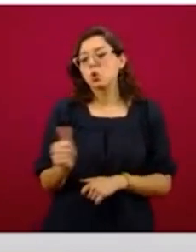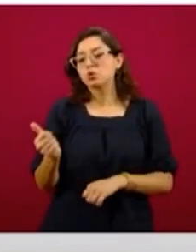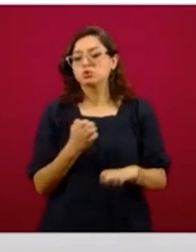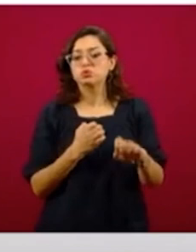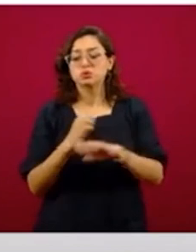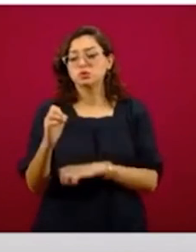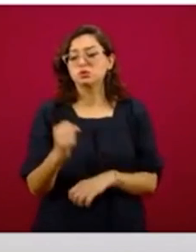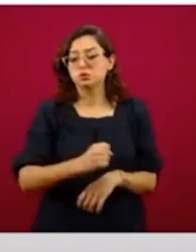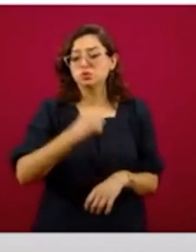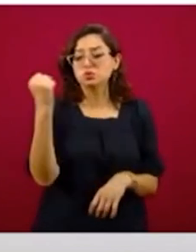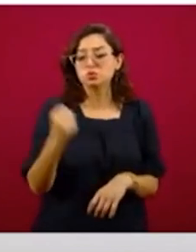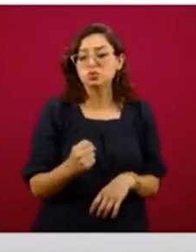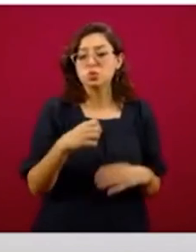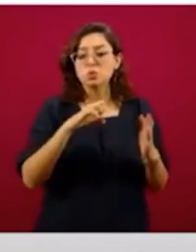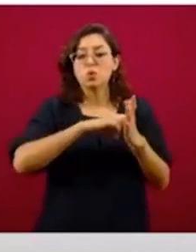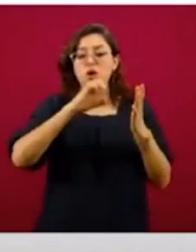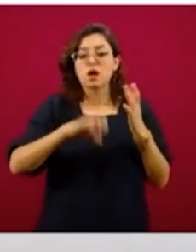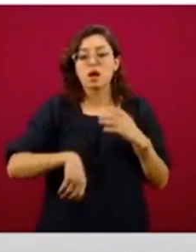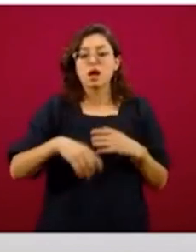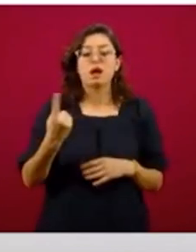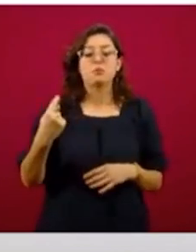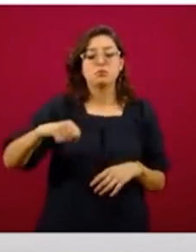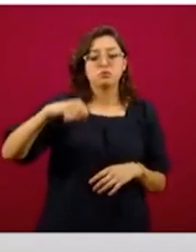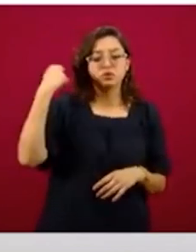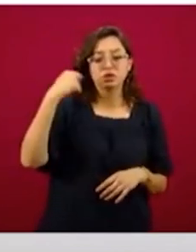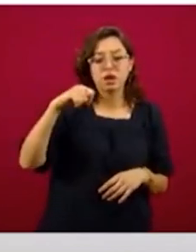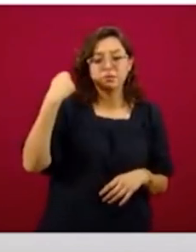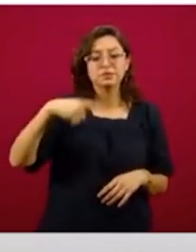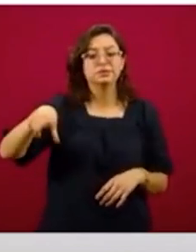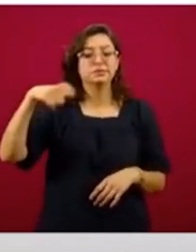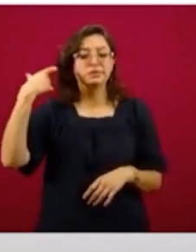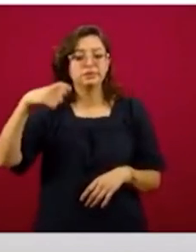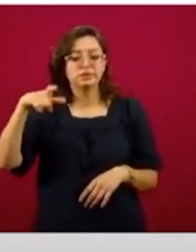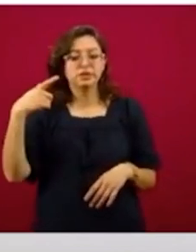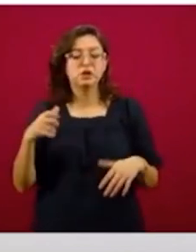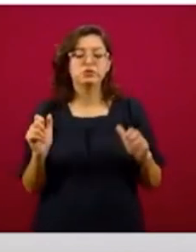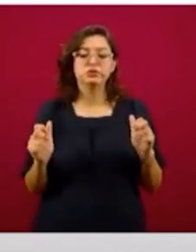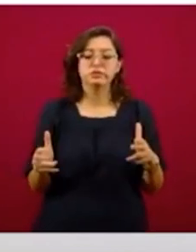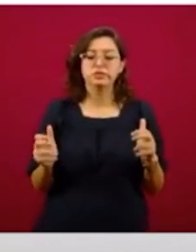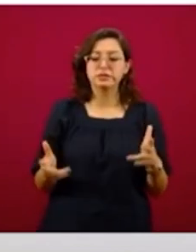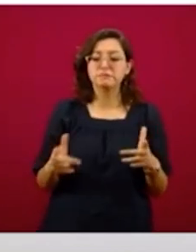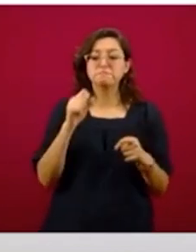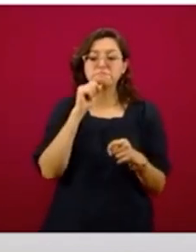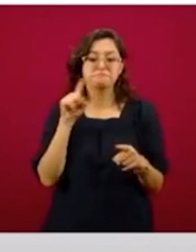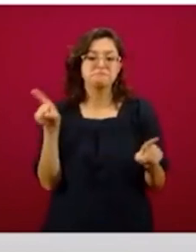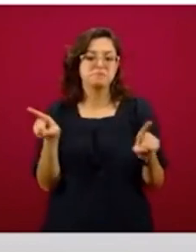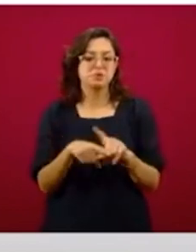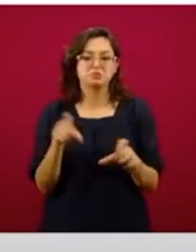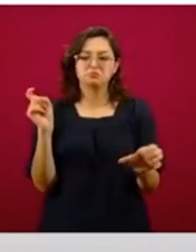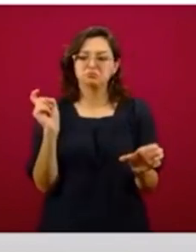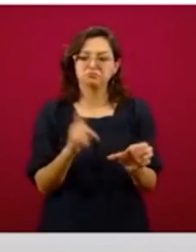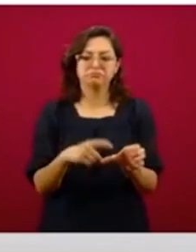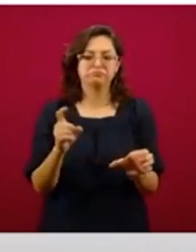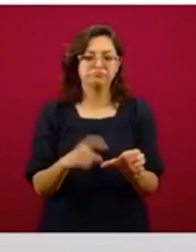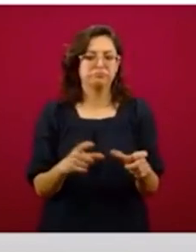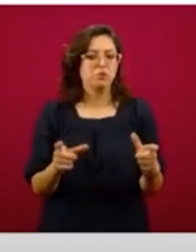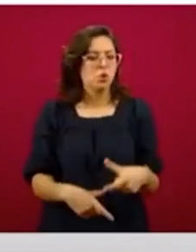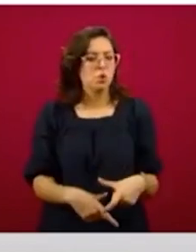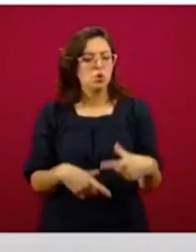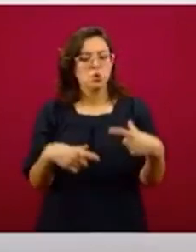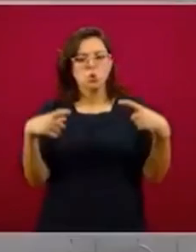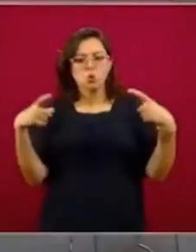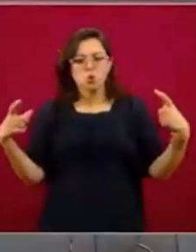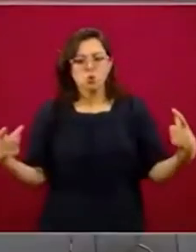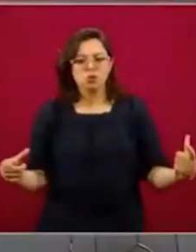del sur del país, como es el caso de Tabasco, Guerrero y Chiapas, donde también la incorporación se ha venido